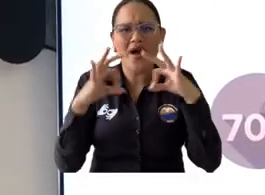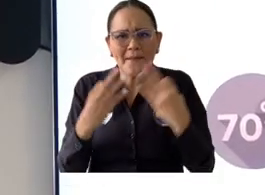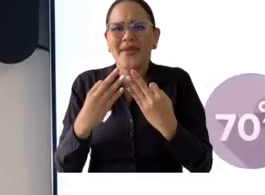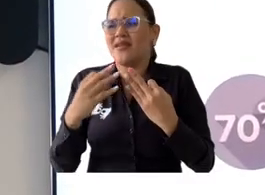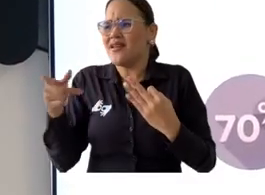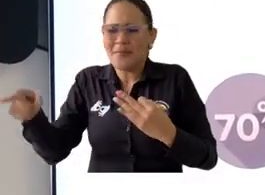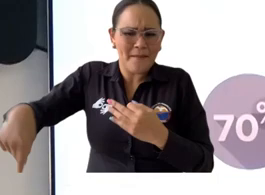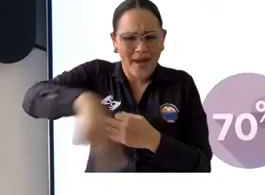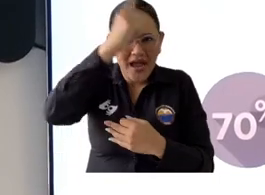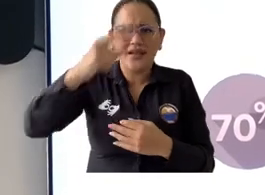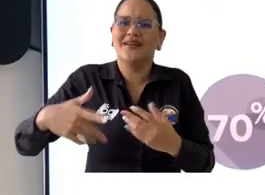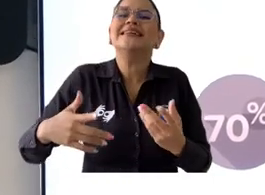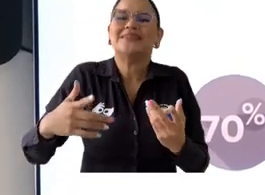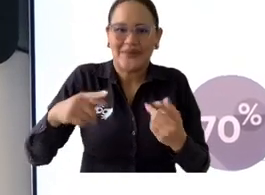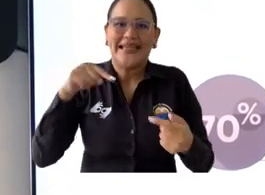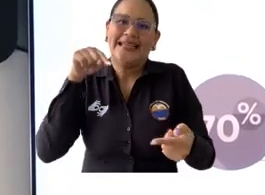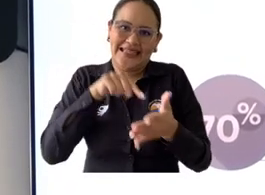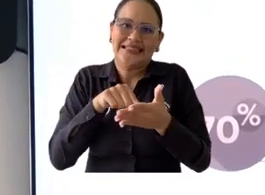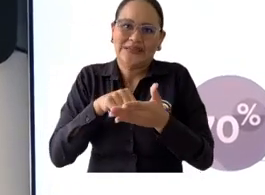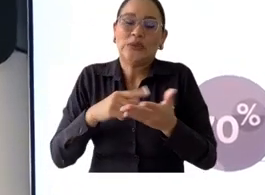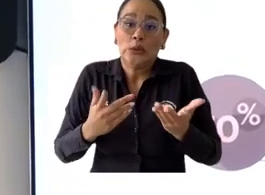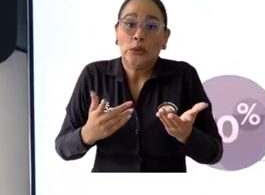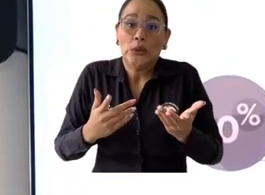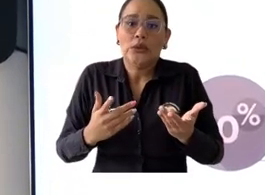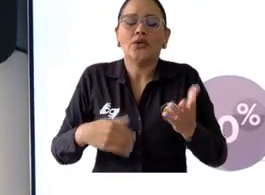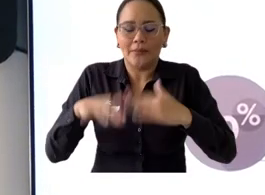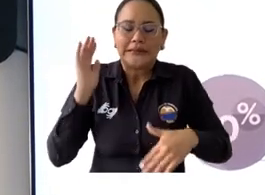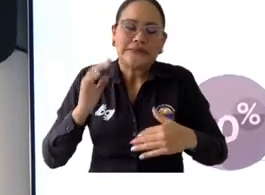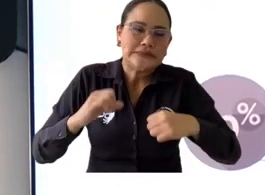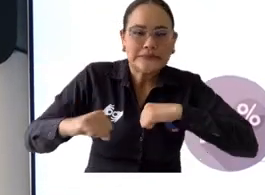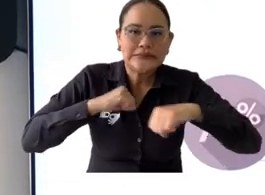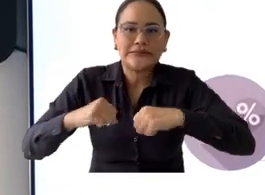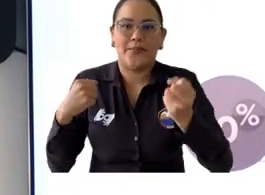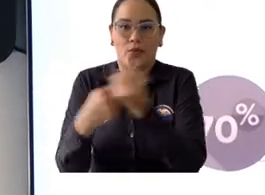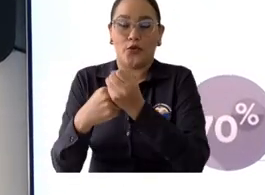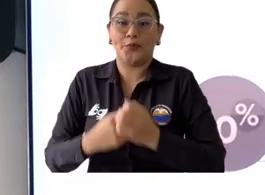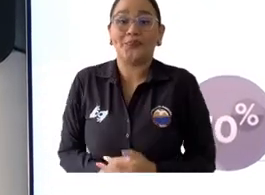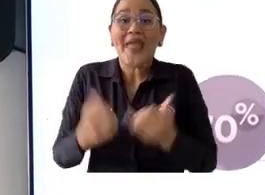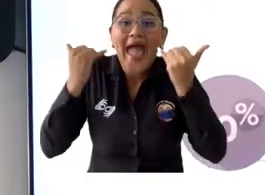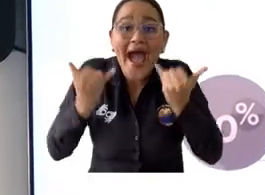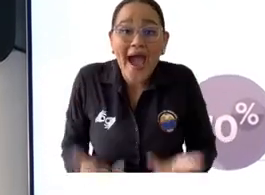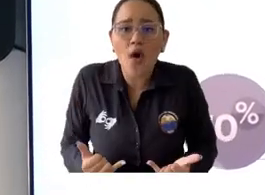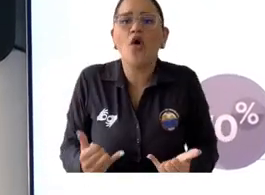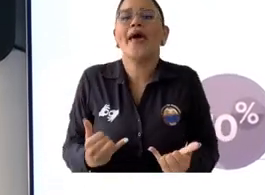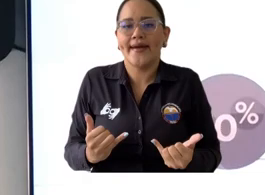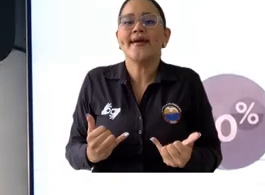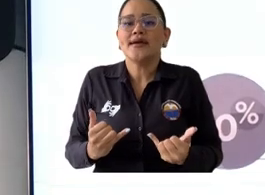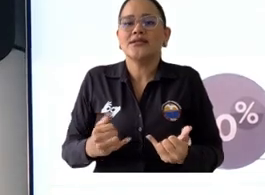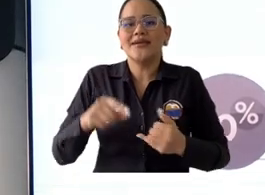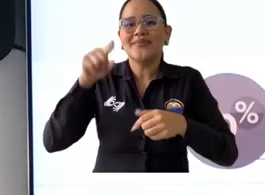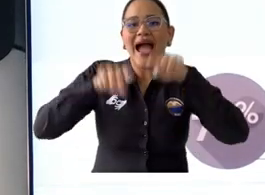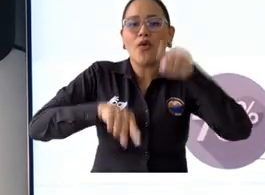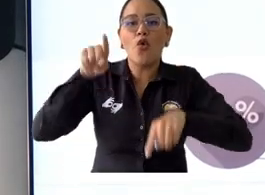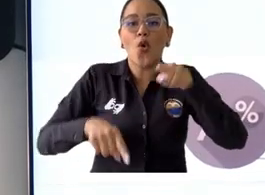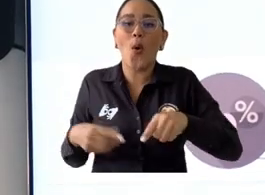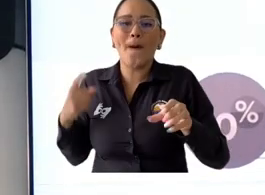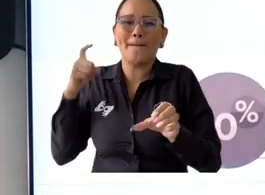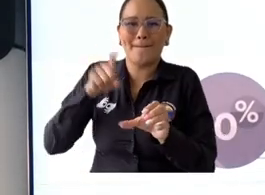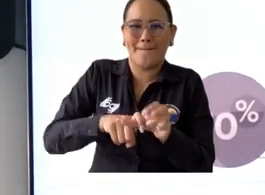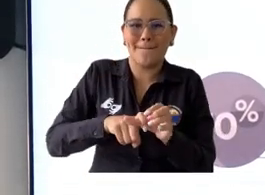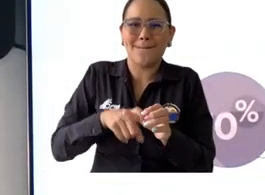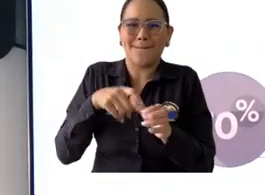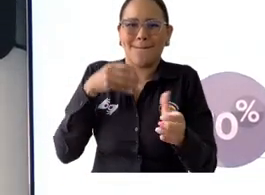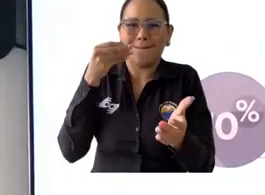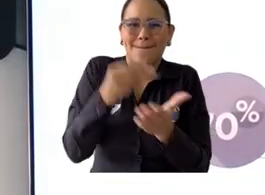superado el número de periodos académicos que corresponden. De esos, al hacer un análisis juicioso y hay que reconocer el esfuerzo